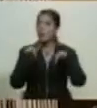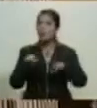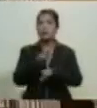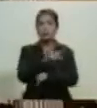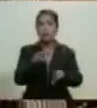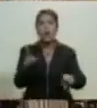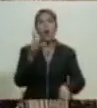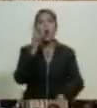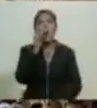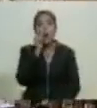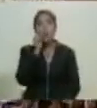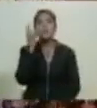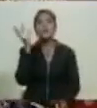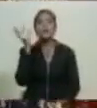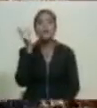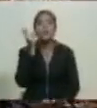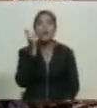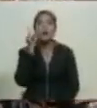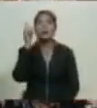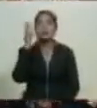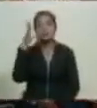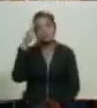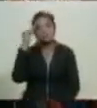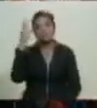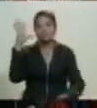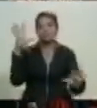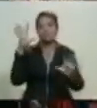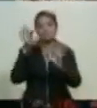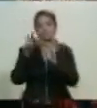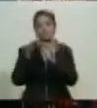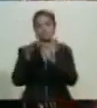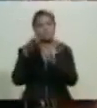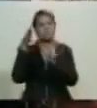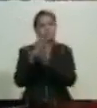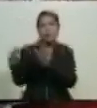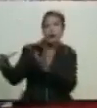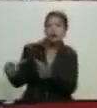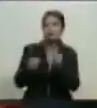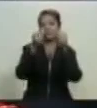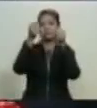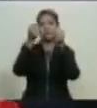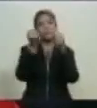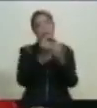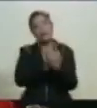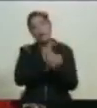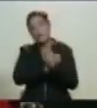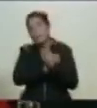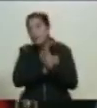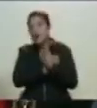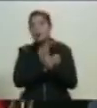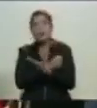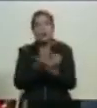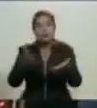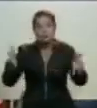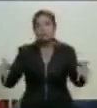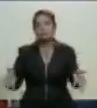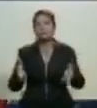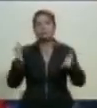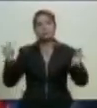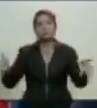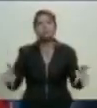hombres y mujeres de Dios para salvar para amar para dar aliento